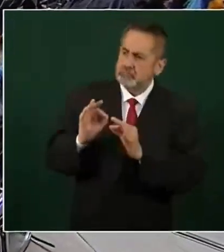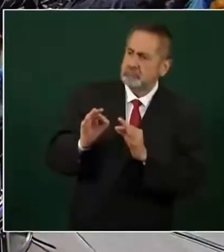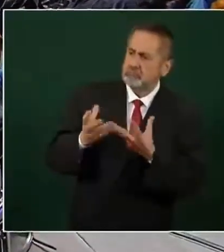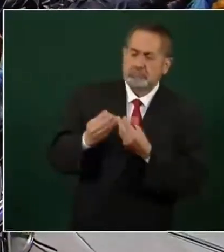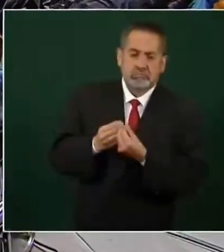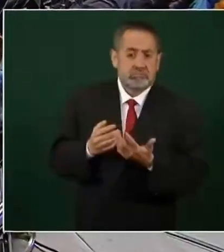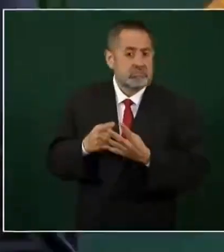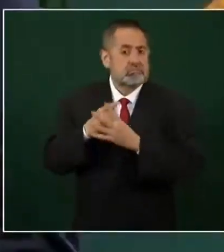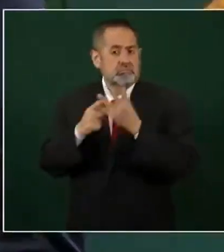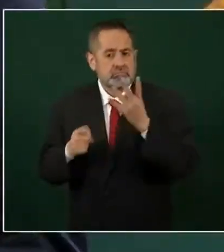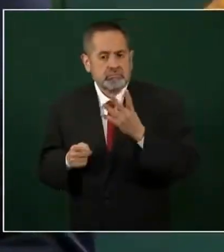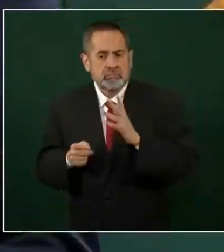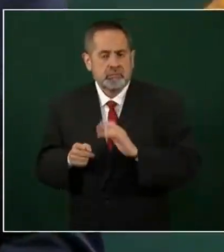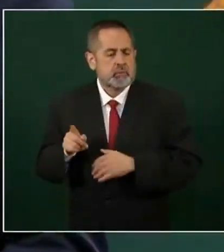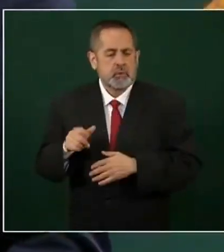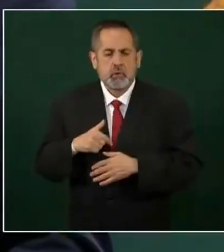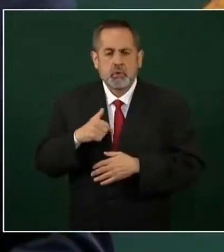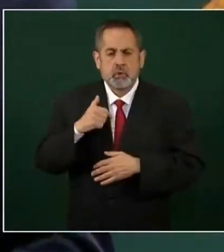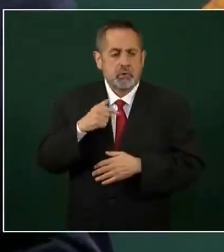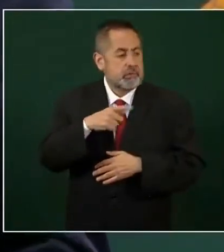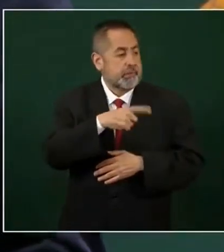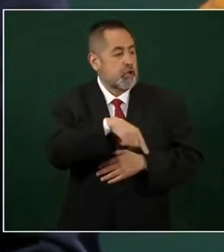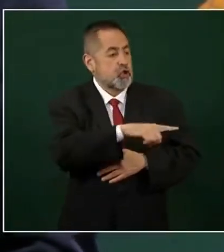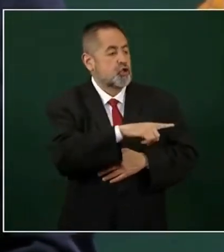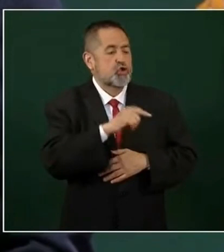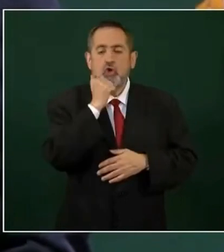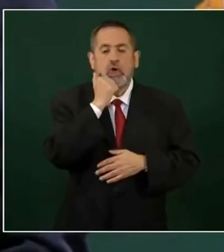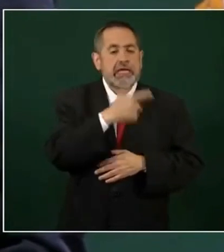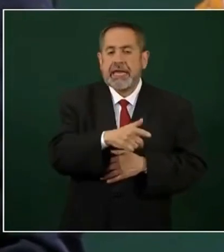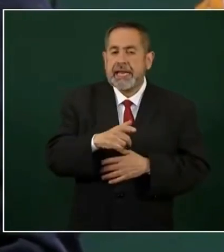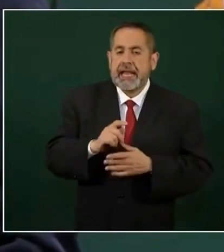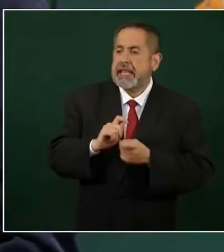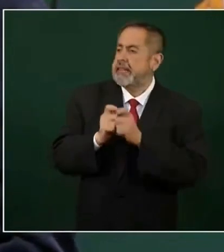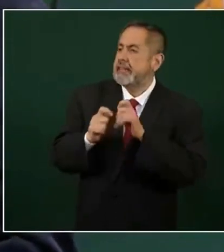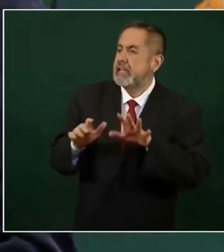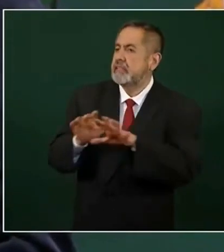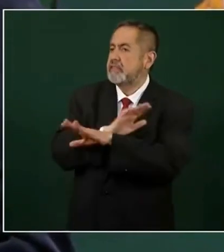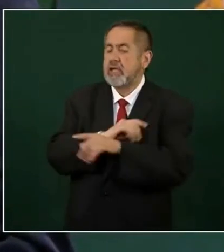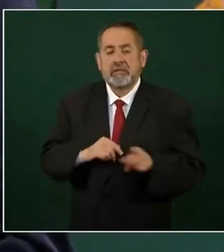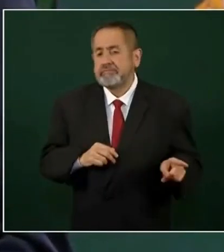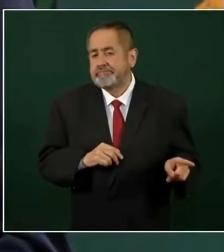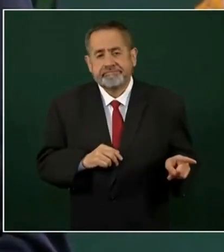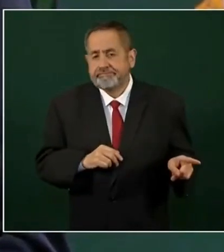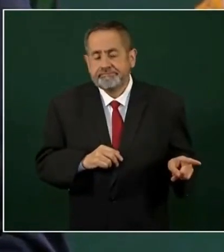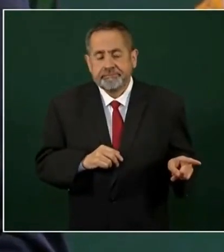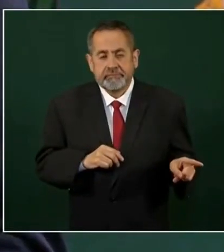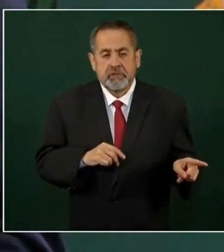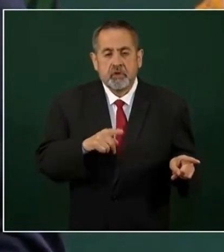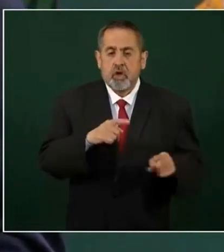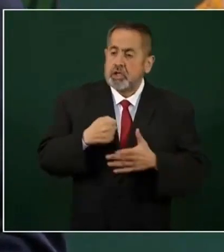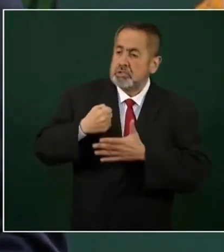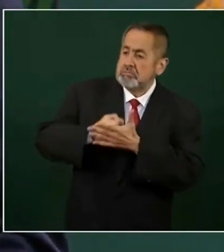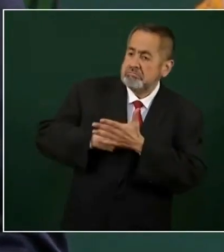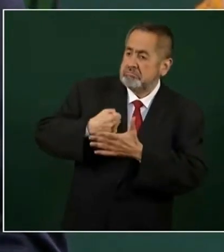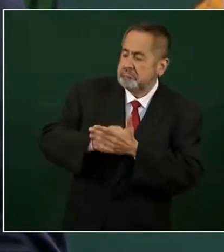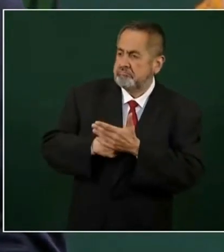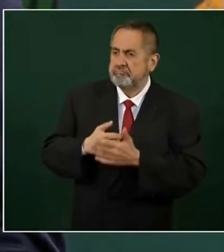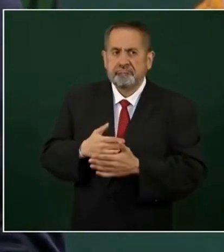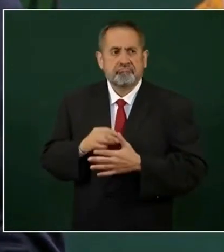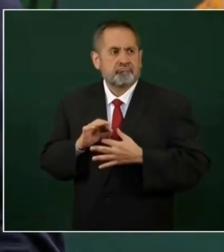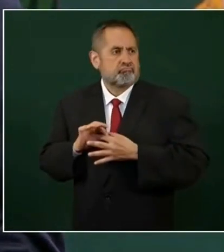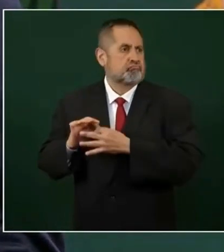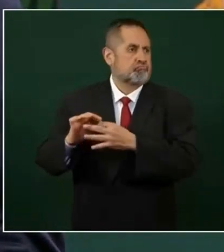ellos no quieren la transformación, no luchan por el humanismo?